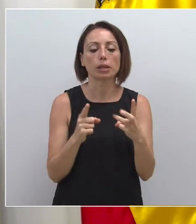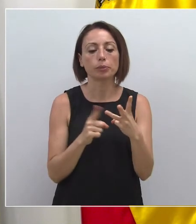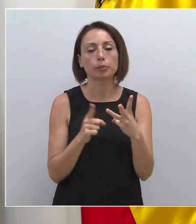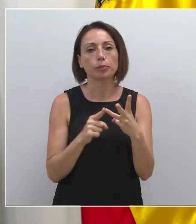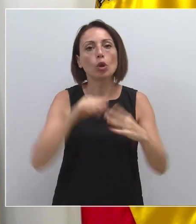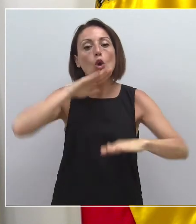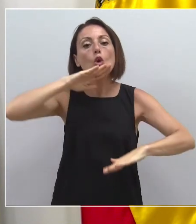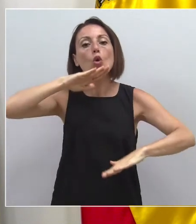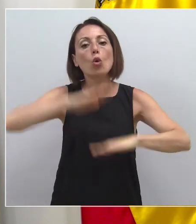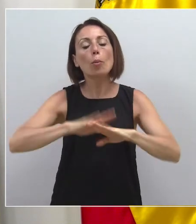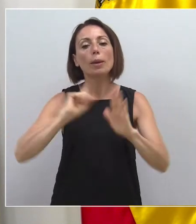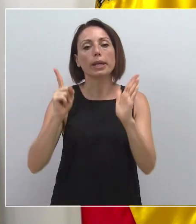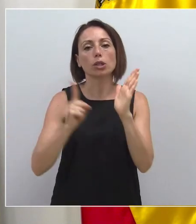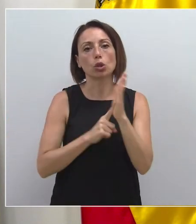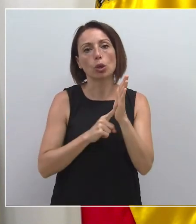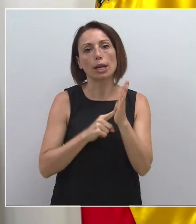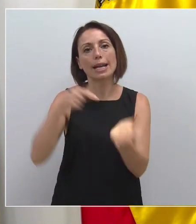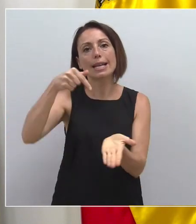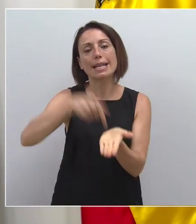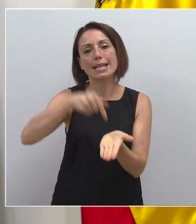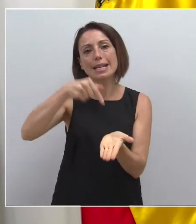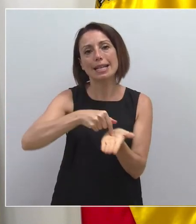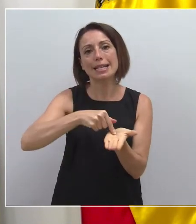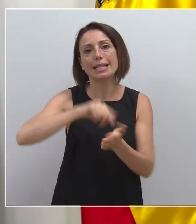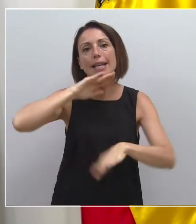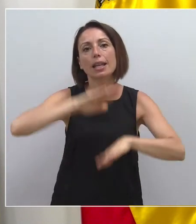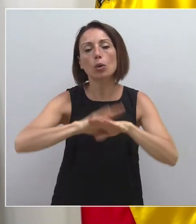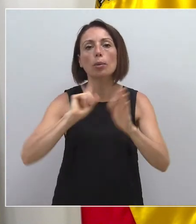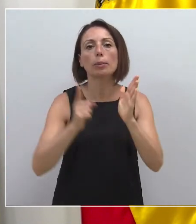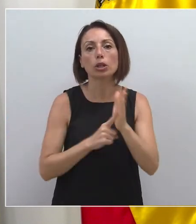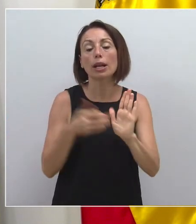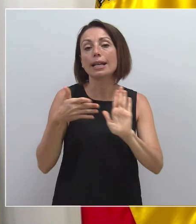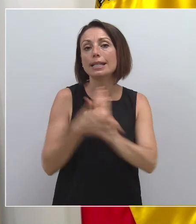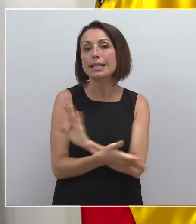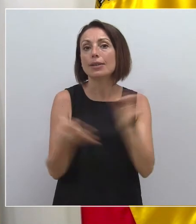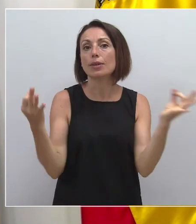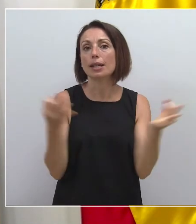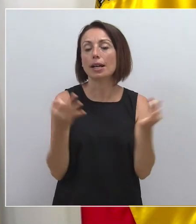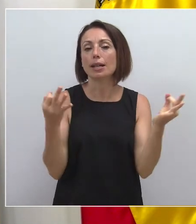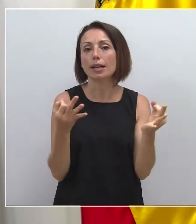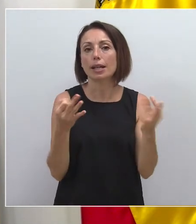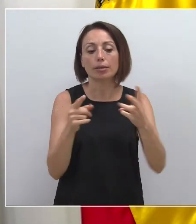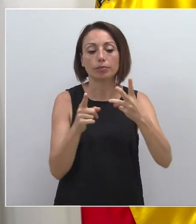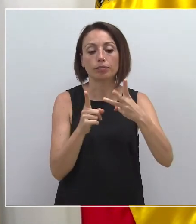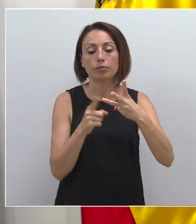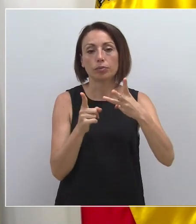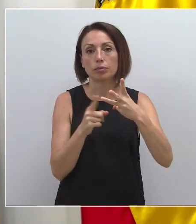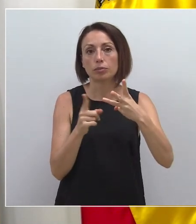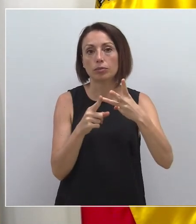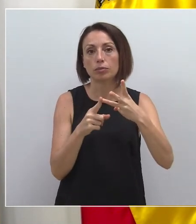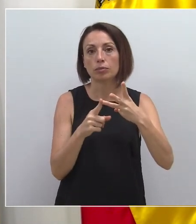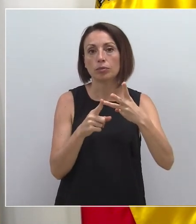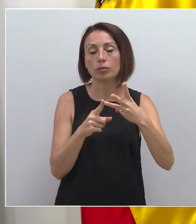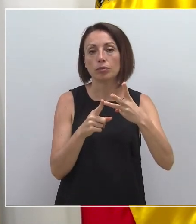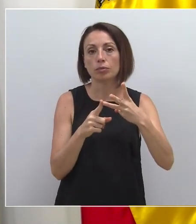el cumplimiento de la ley y la exigencia del cumplimiento de la ley. Y, por lo tanto, en ese último tramo o escalón,